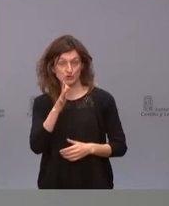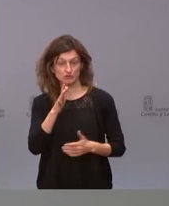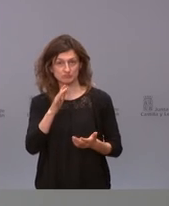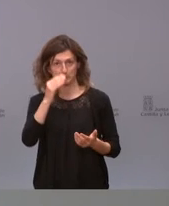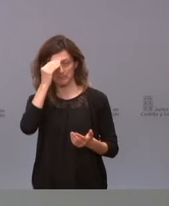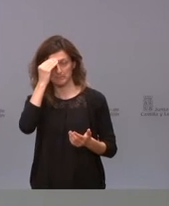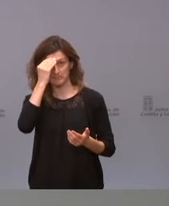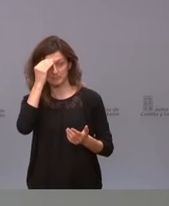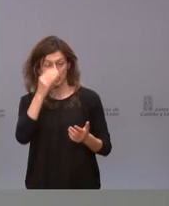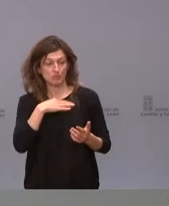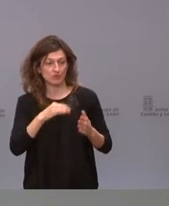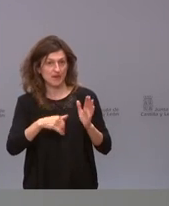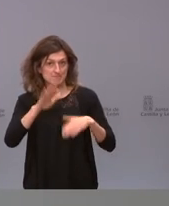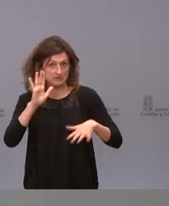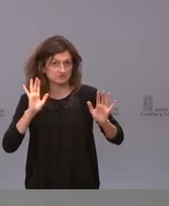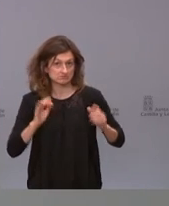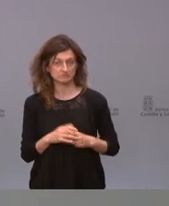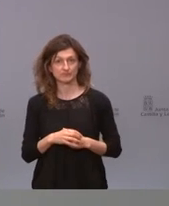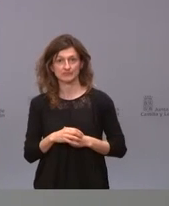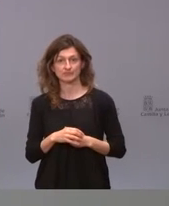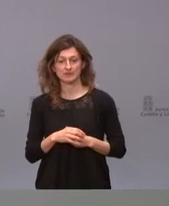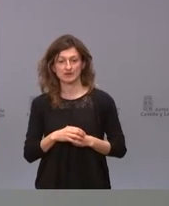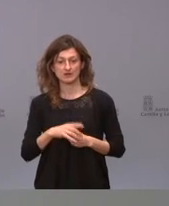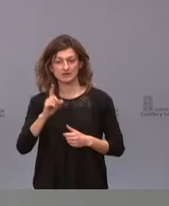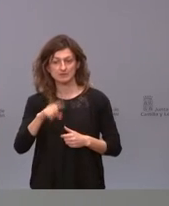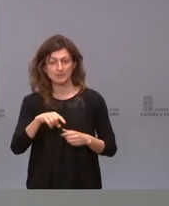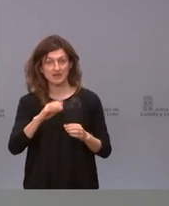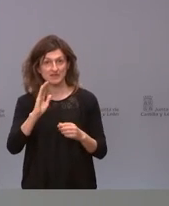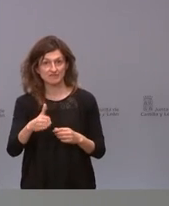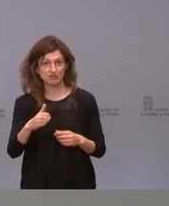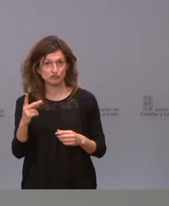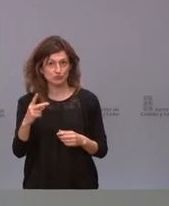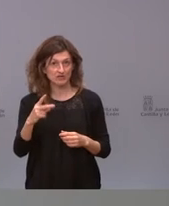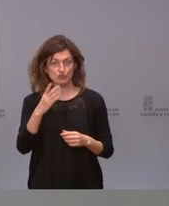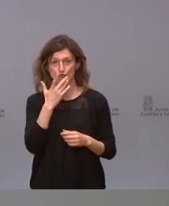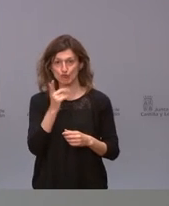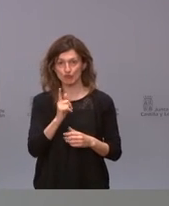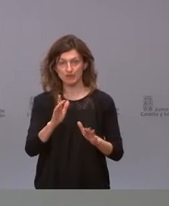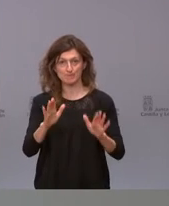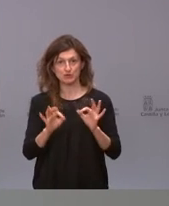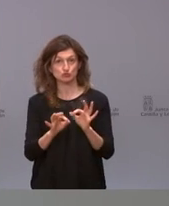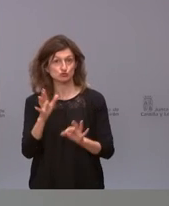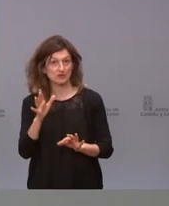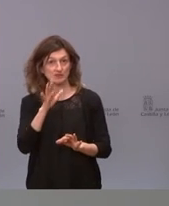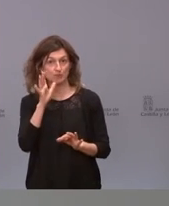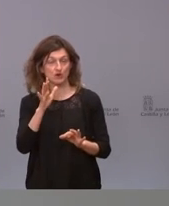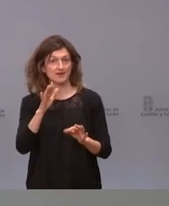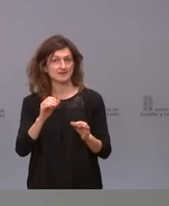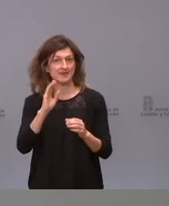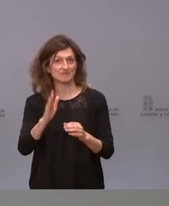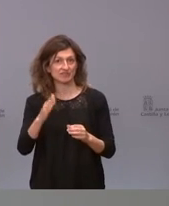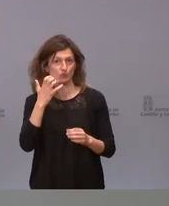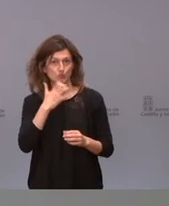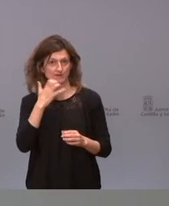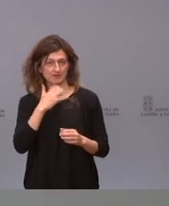de lo que podía de lo que podía ser y la comunicación de un efecto no conocido pero que afortunadamente es un efecto muy